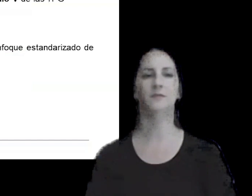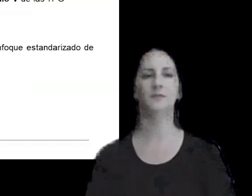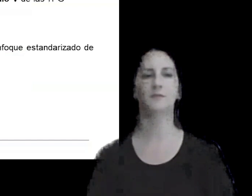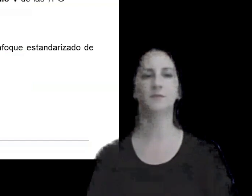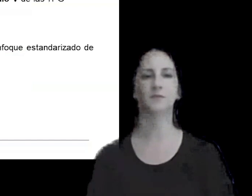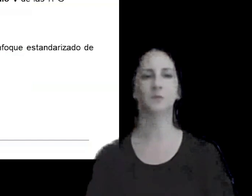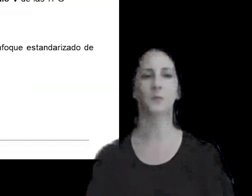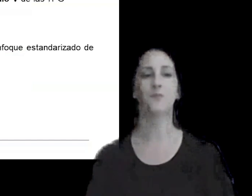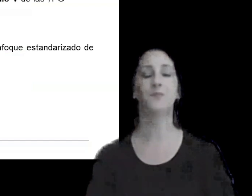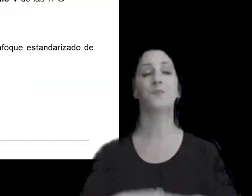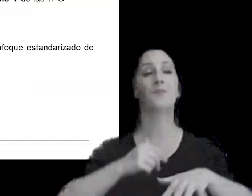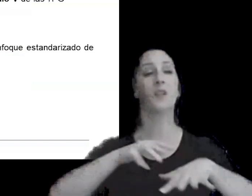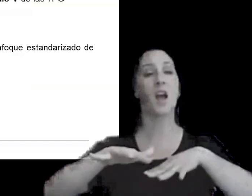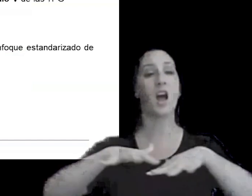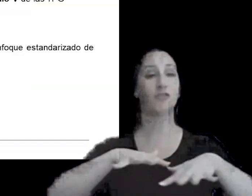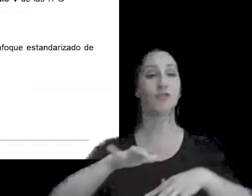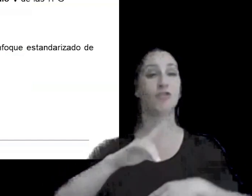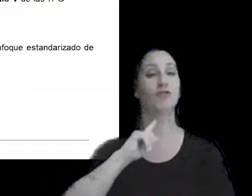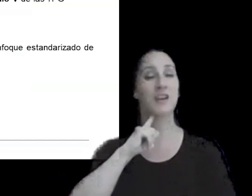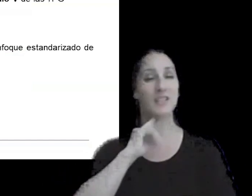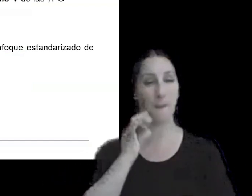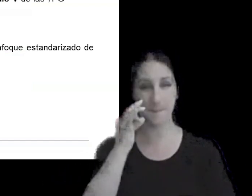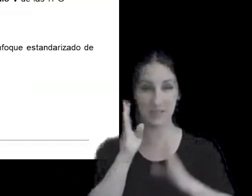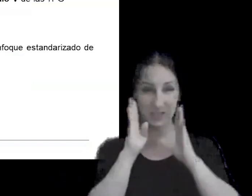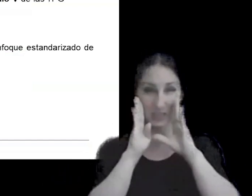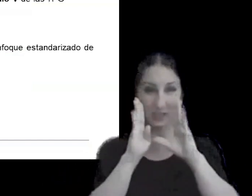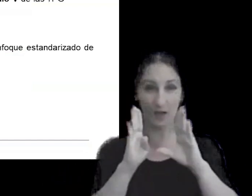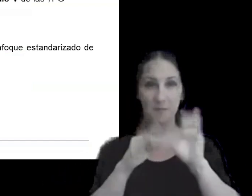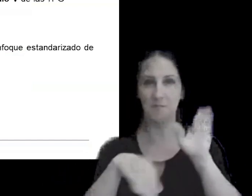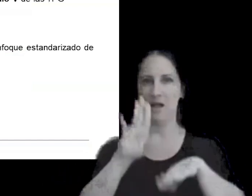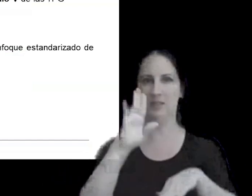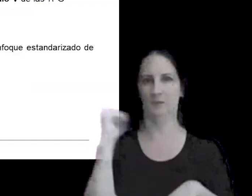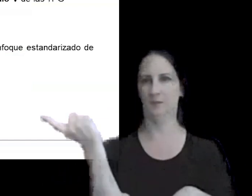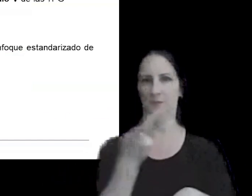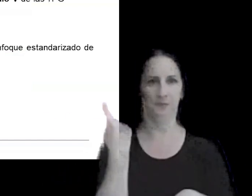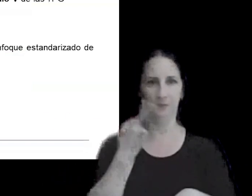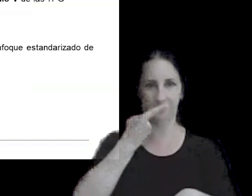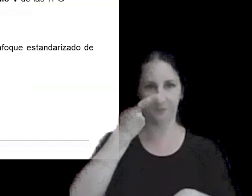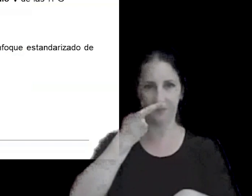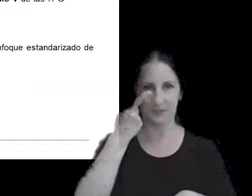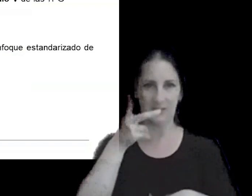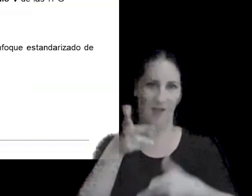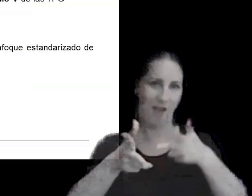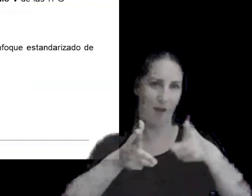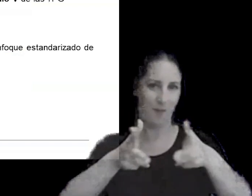la acción 13 específicamente que es la que más nos importa tocar